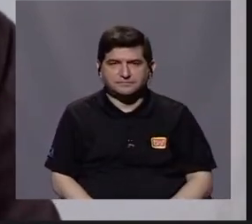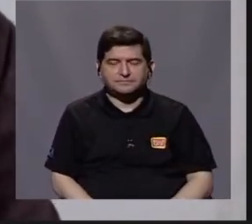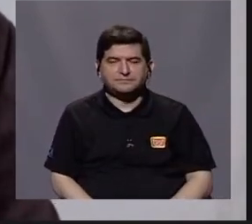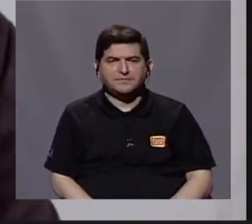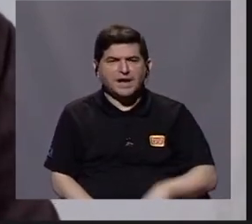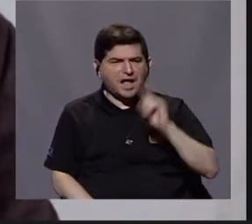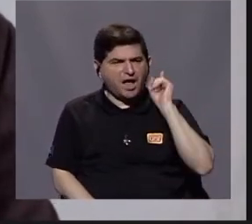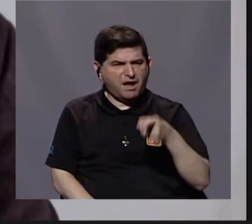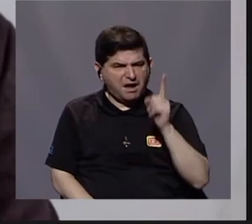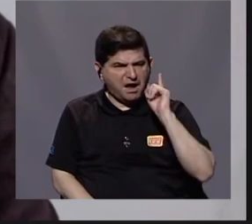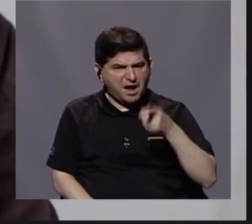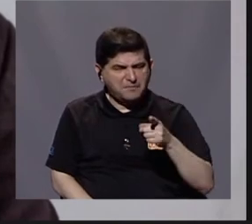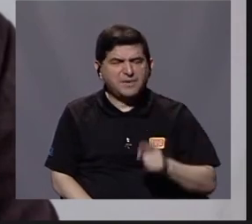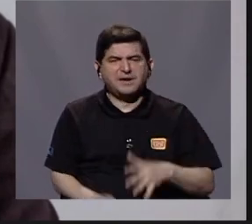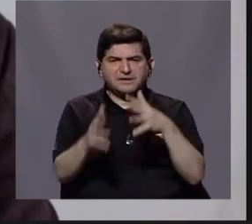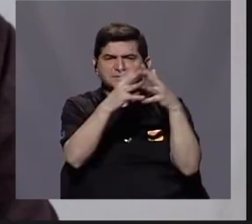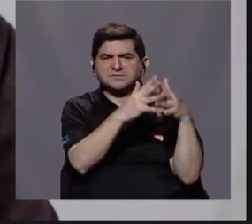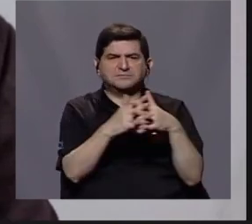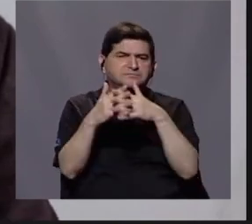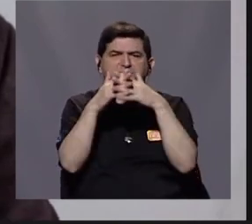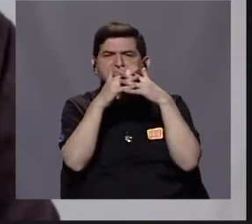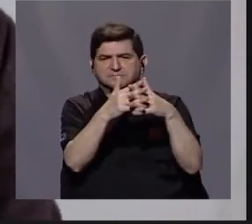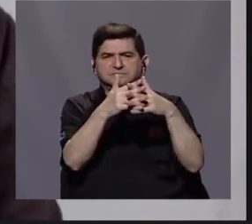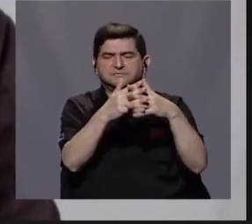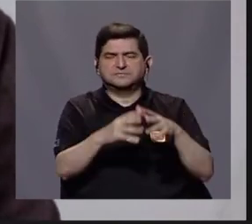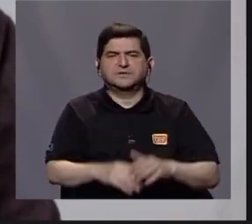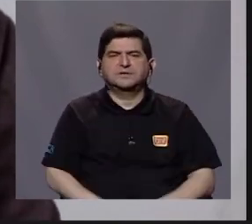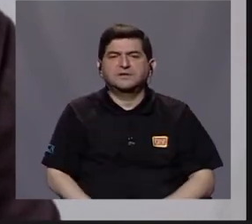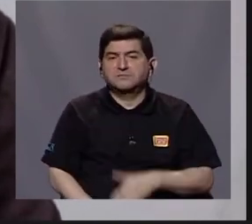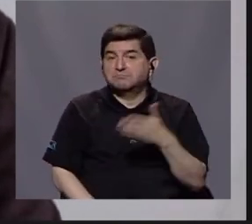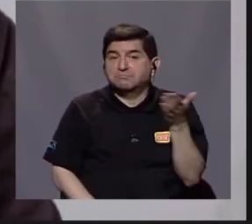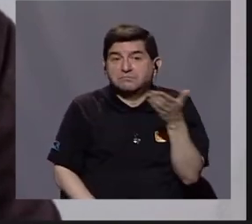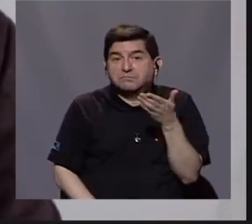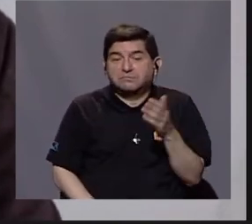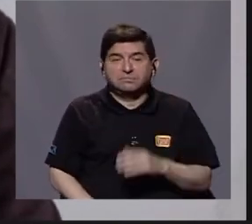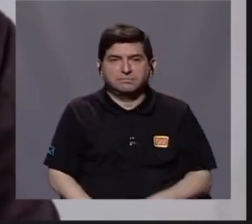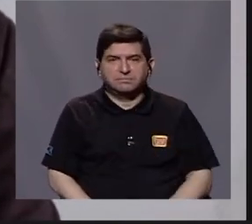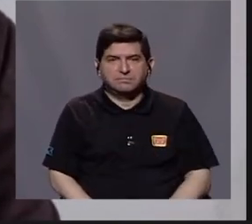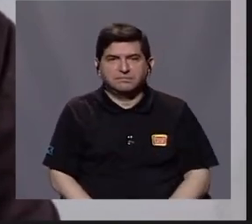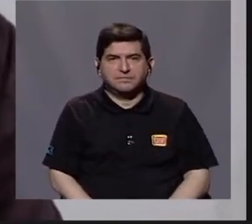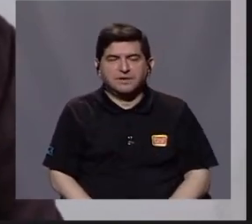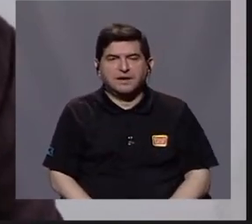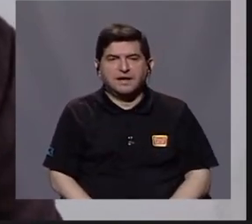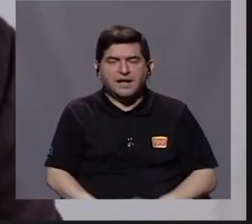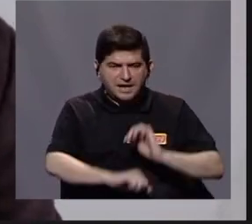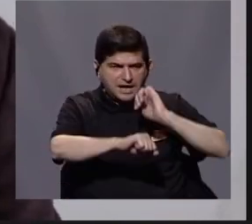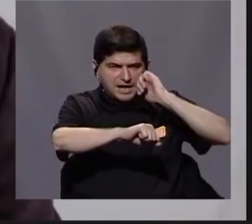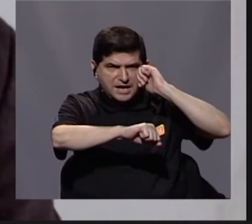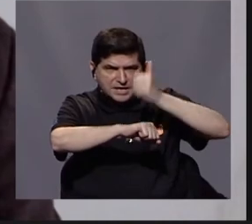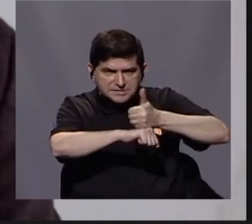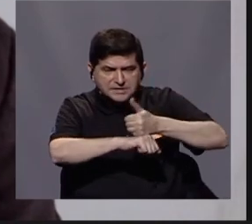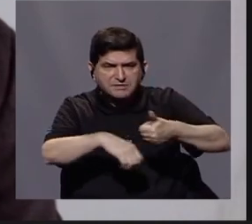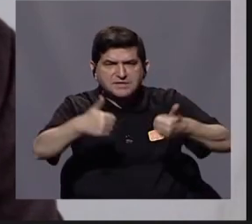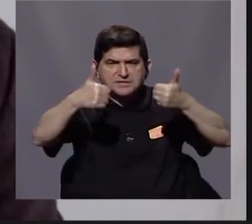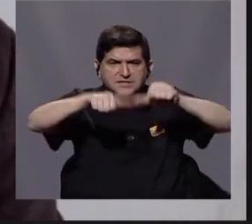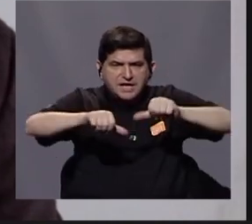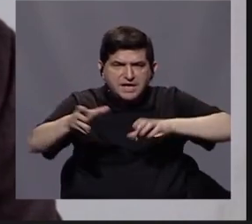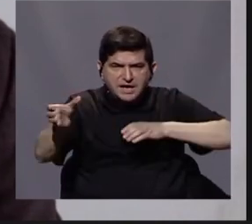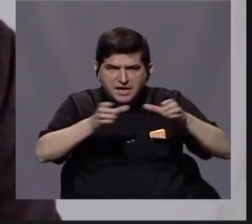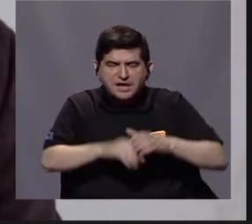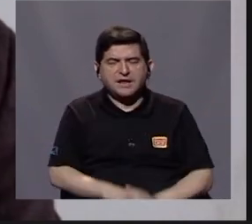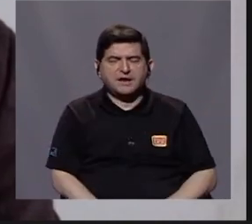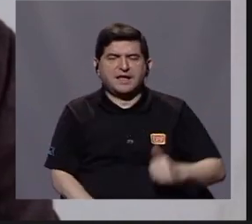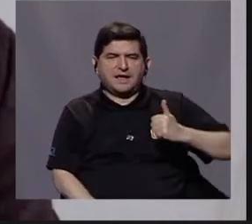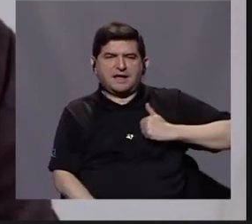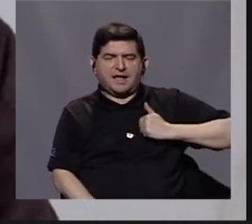ultimátum que pusieron los Estados Unidos sobre la concreción del acuerdo comercial entre